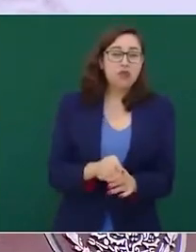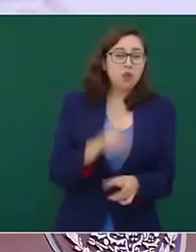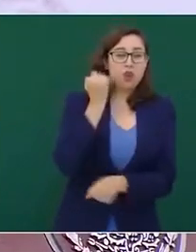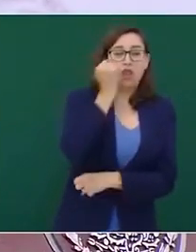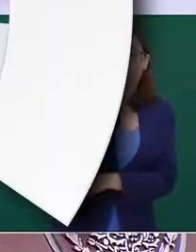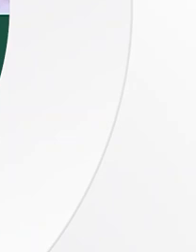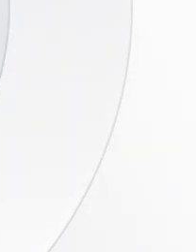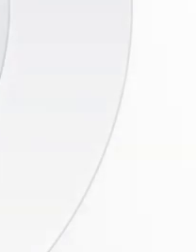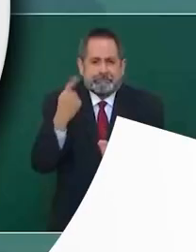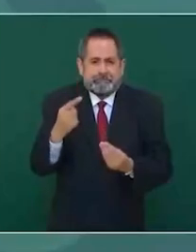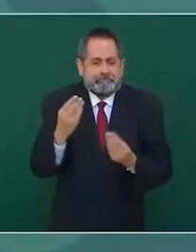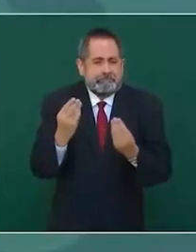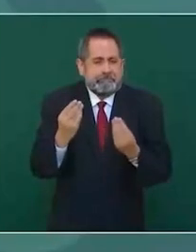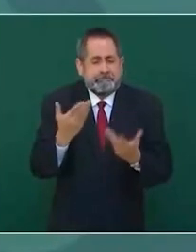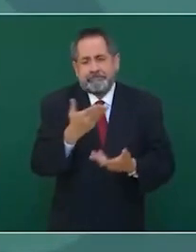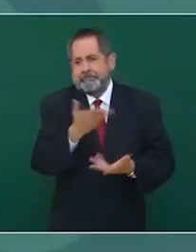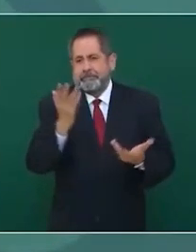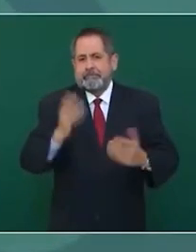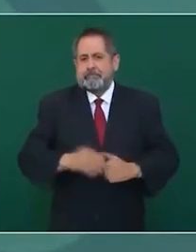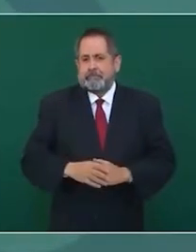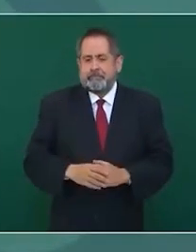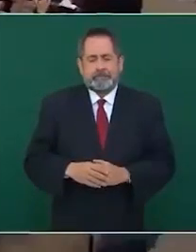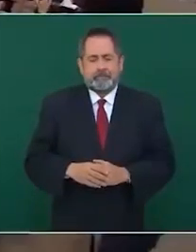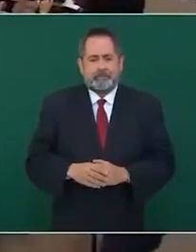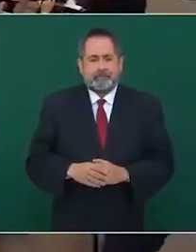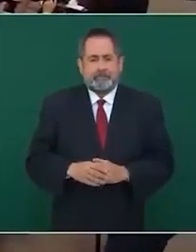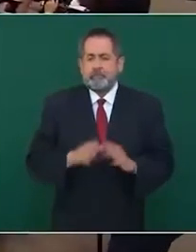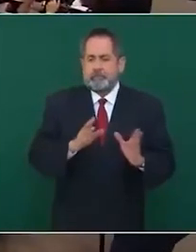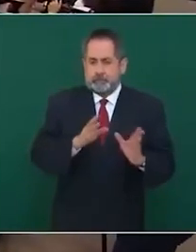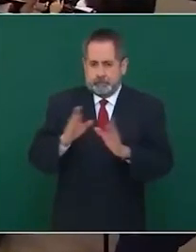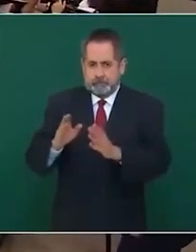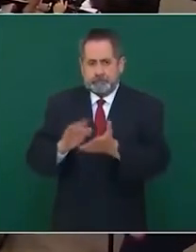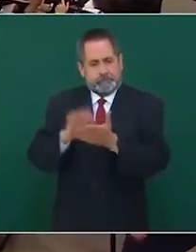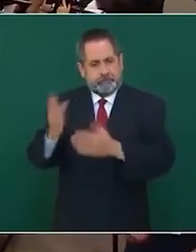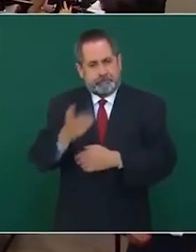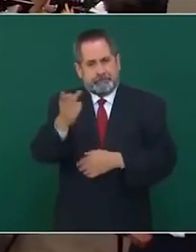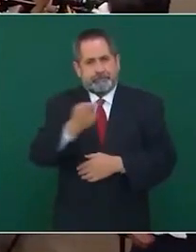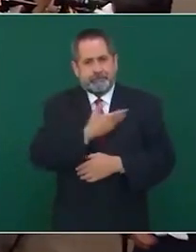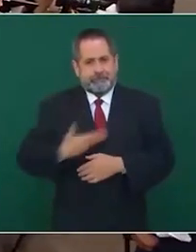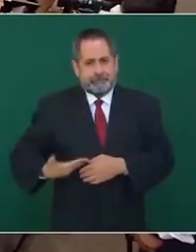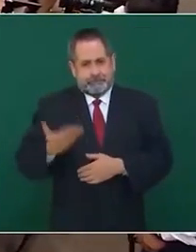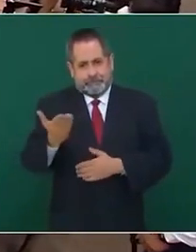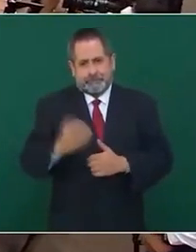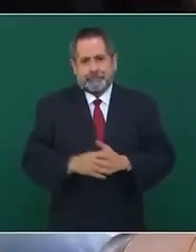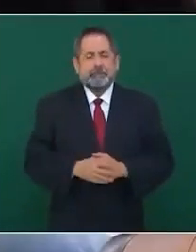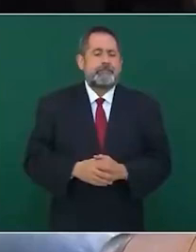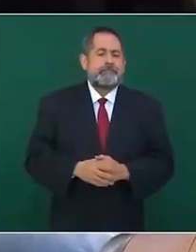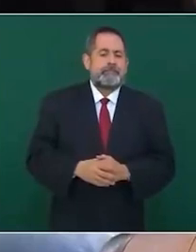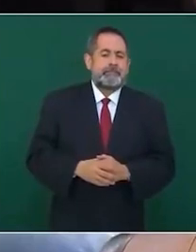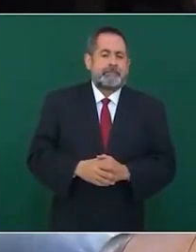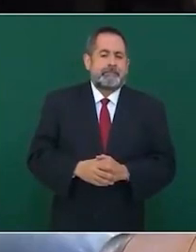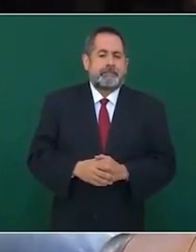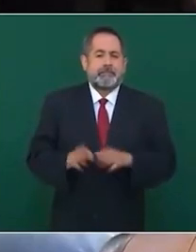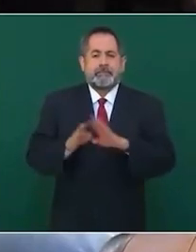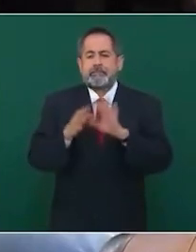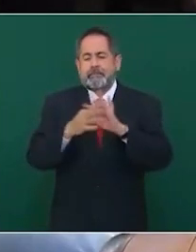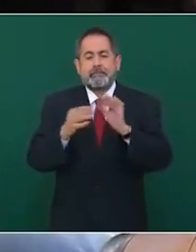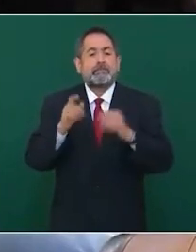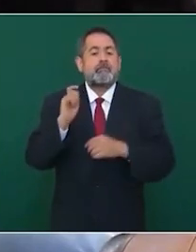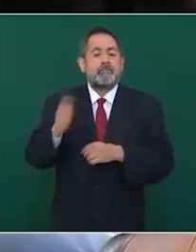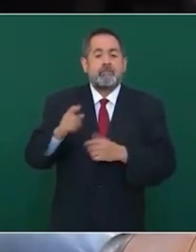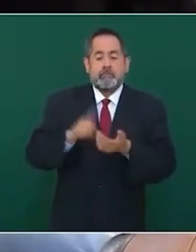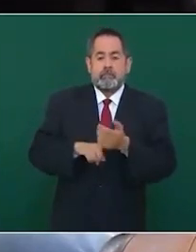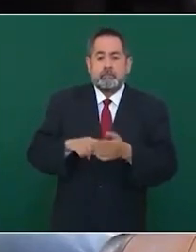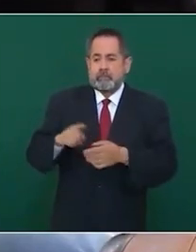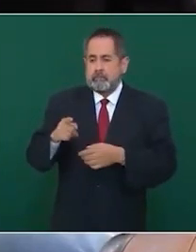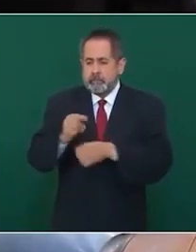hay luz. Gracias, presidente. Gracias, Retomando la pregunta sobre esta investigación sobre el dinero que